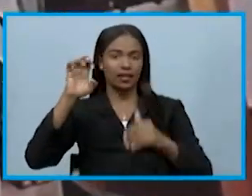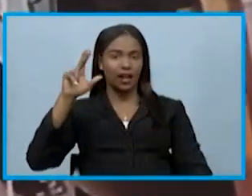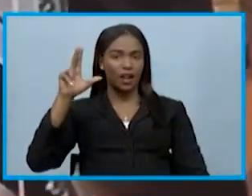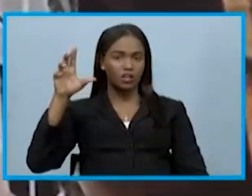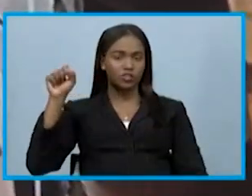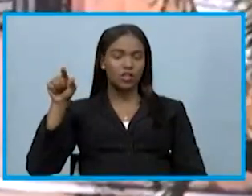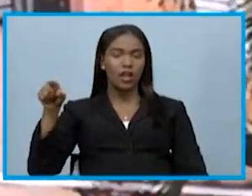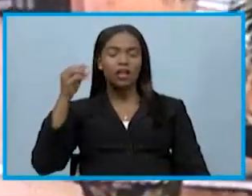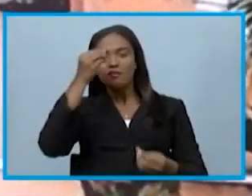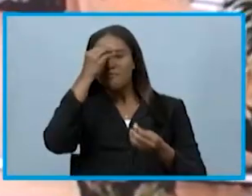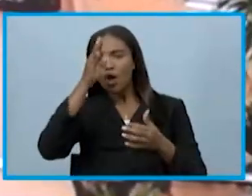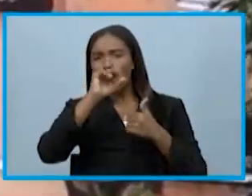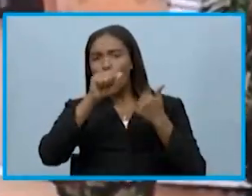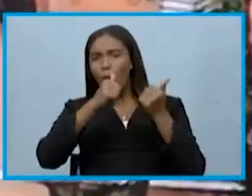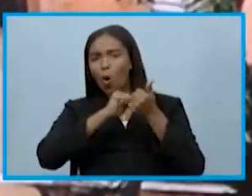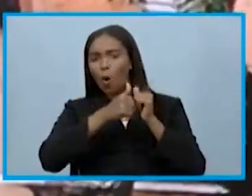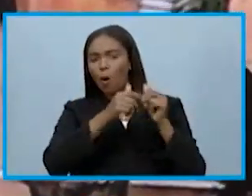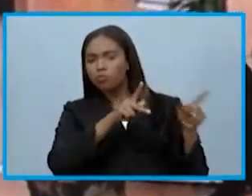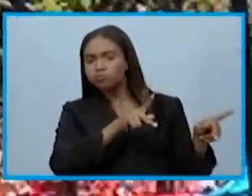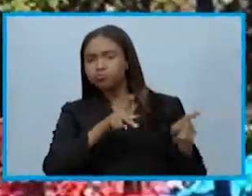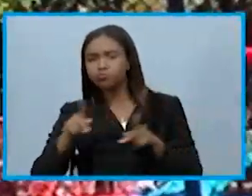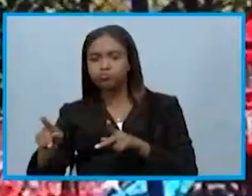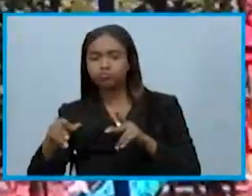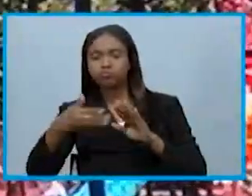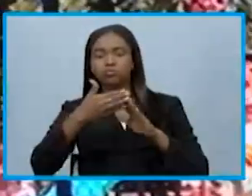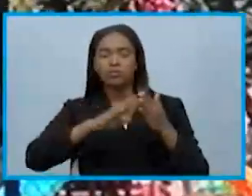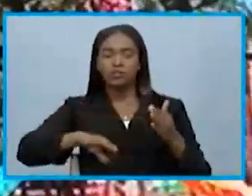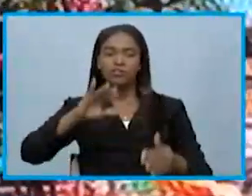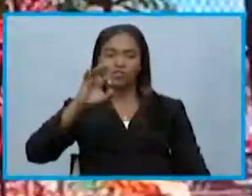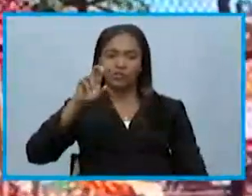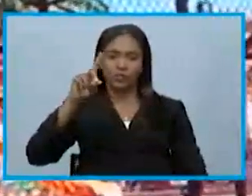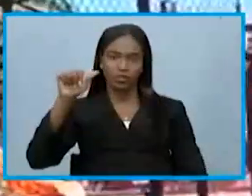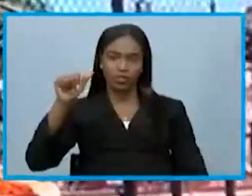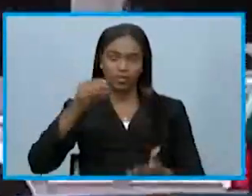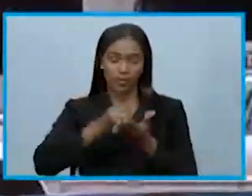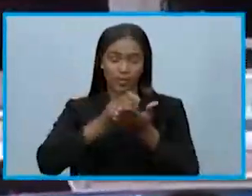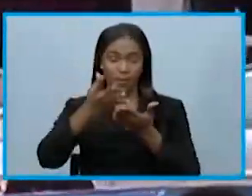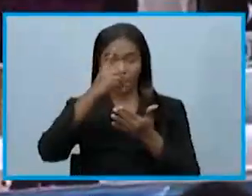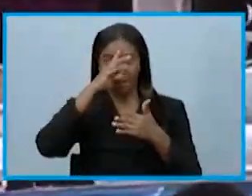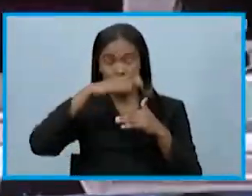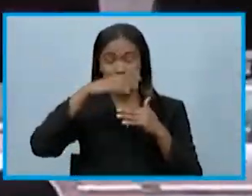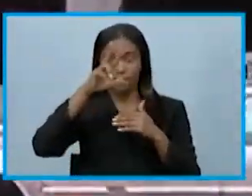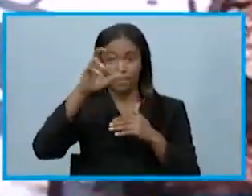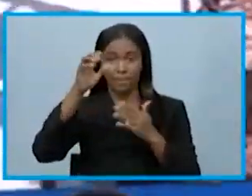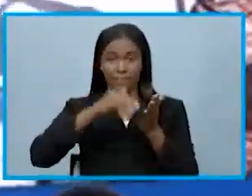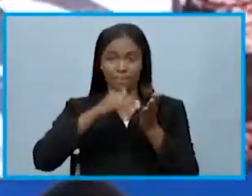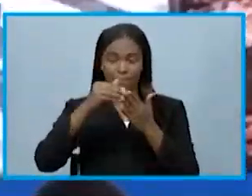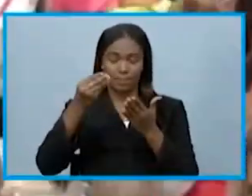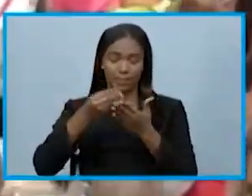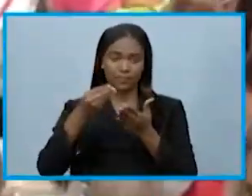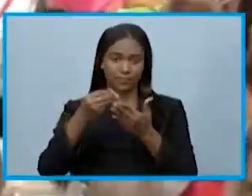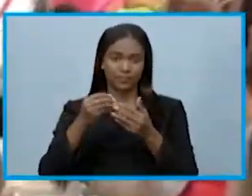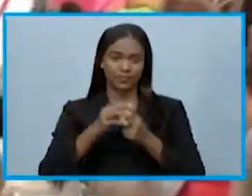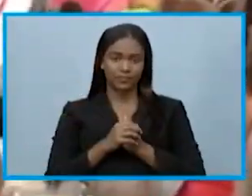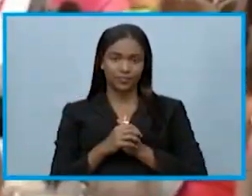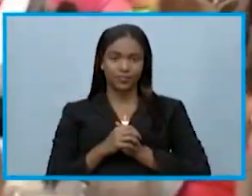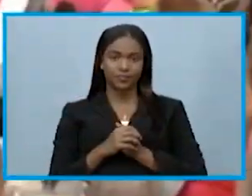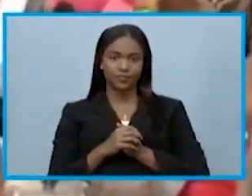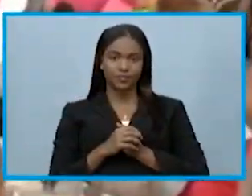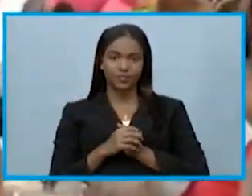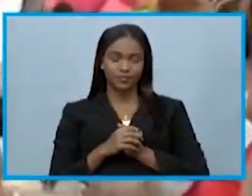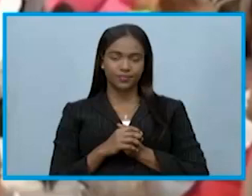del plan de remozamiento del sector In Vivienda en Santo Domingo, con una inversión de más de 300 millones de pesos. Porque ya